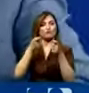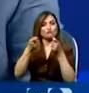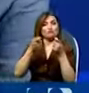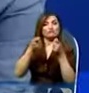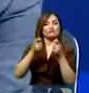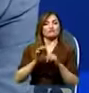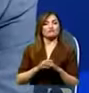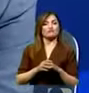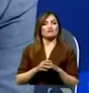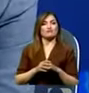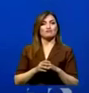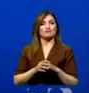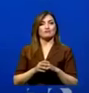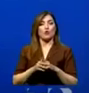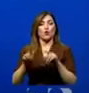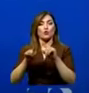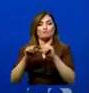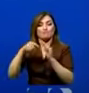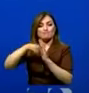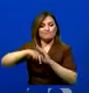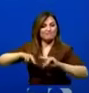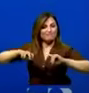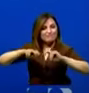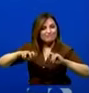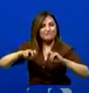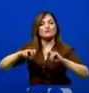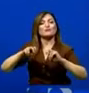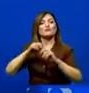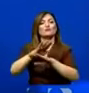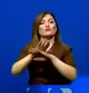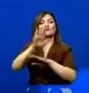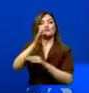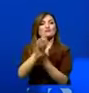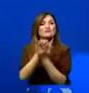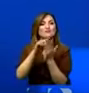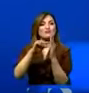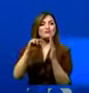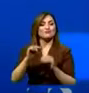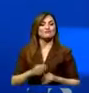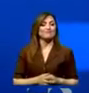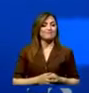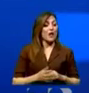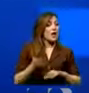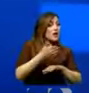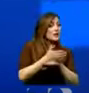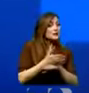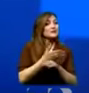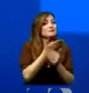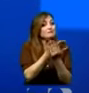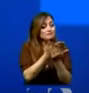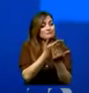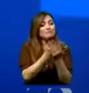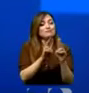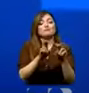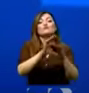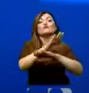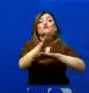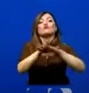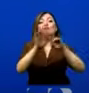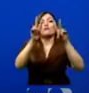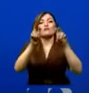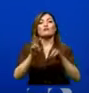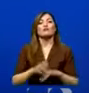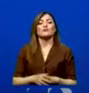algunas guafes? En alguna ocasión hubo una propuesta de esa naturaleza sobre la mesa que